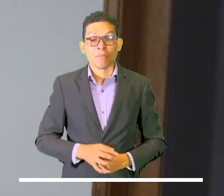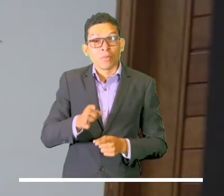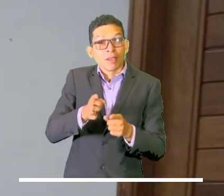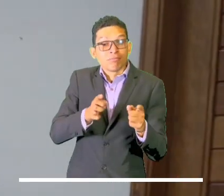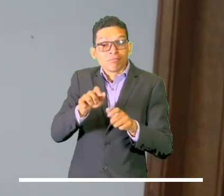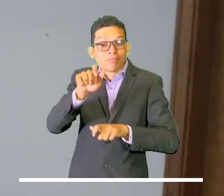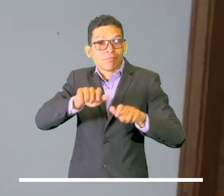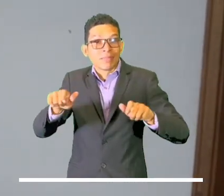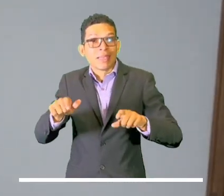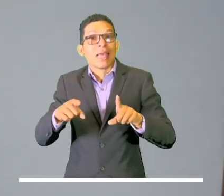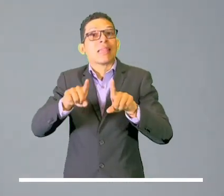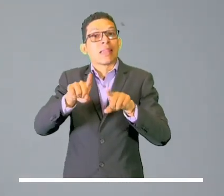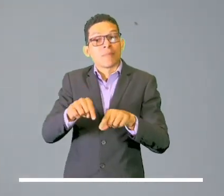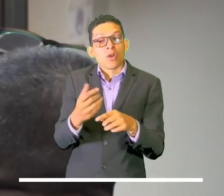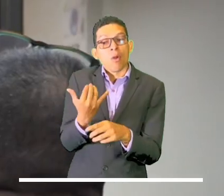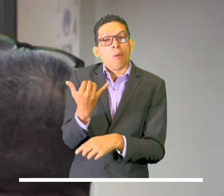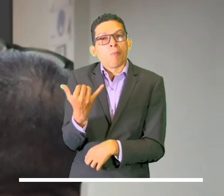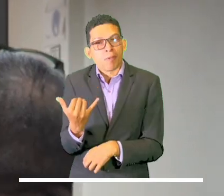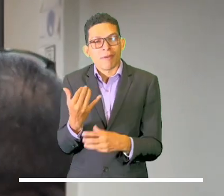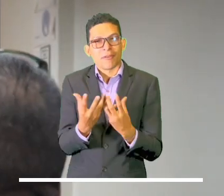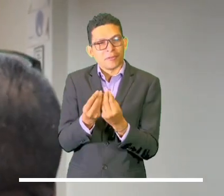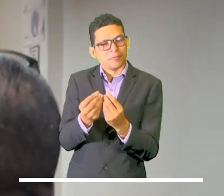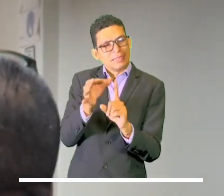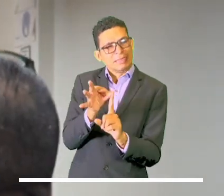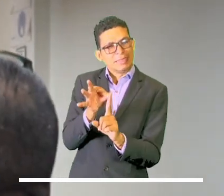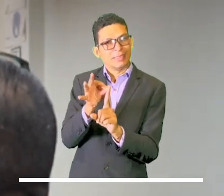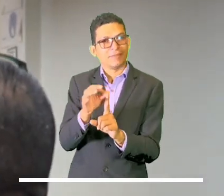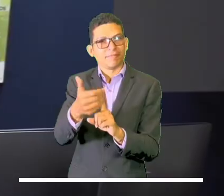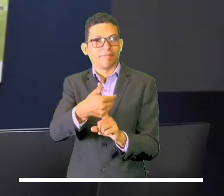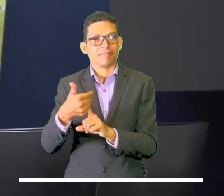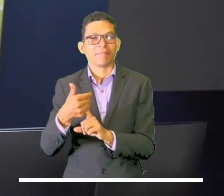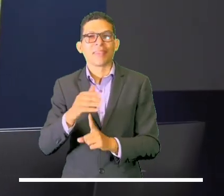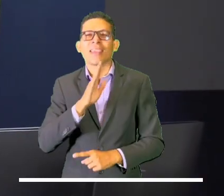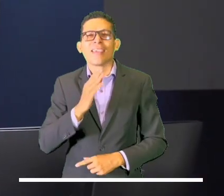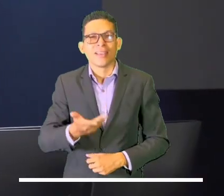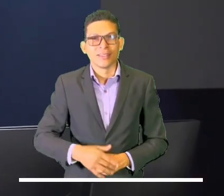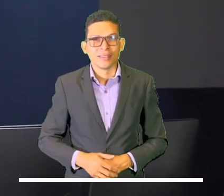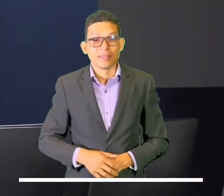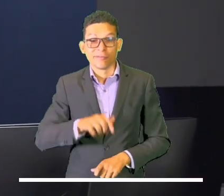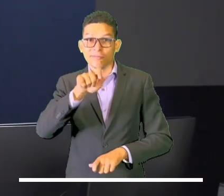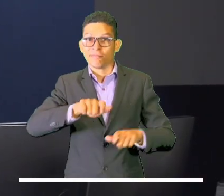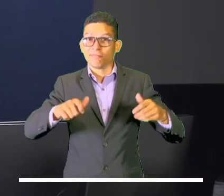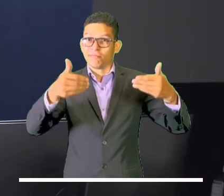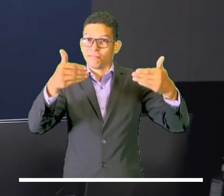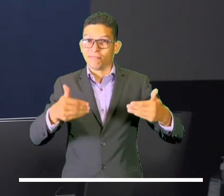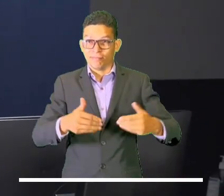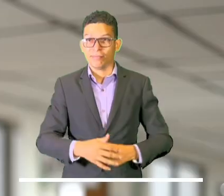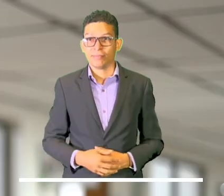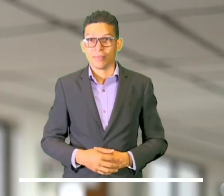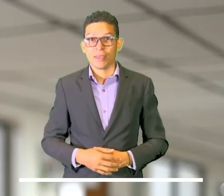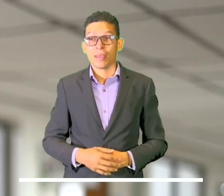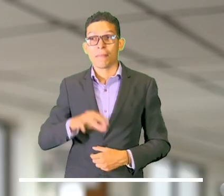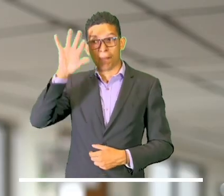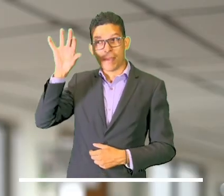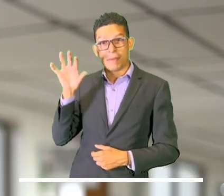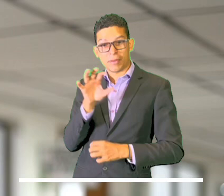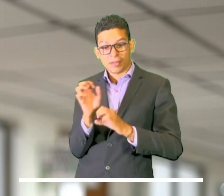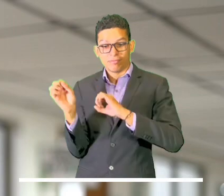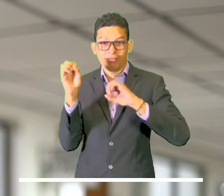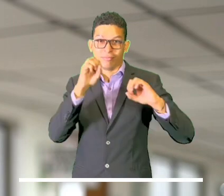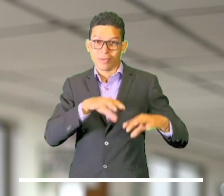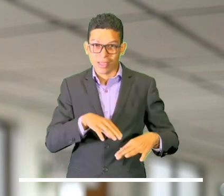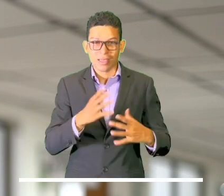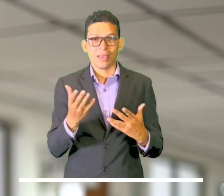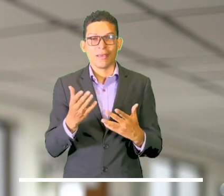estas personas tenemos también un grupo de especial protección. Aquellas personas con discapacidad, migrantes y